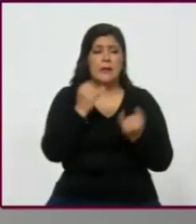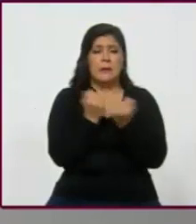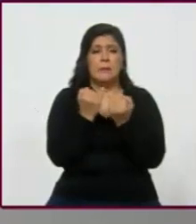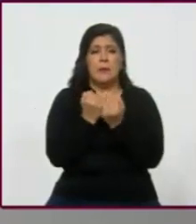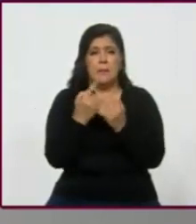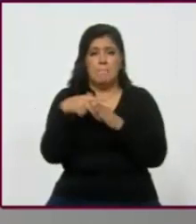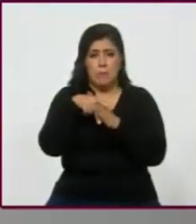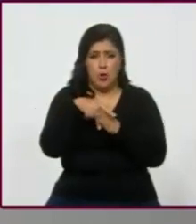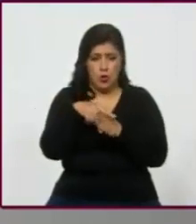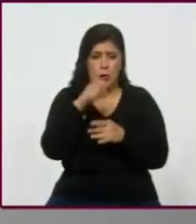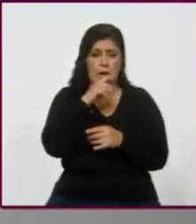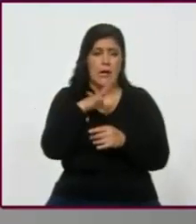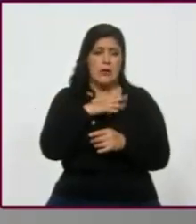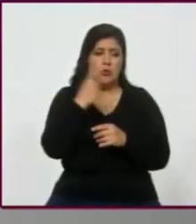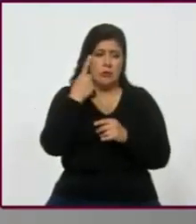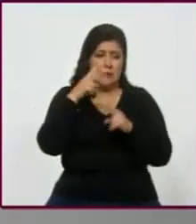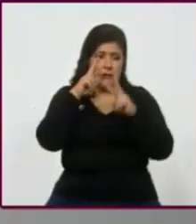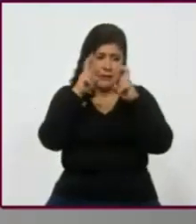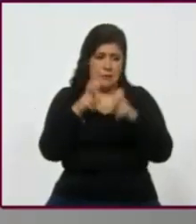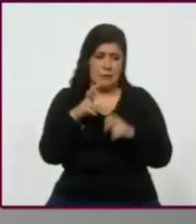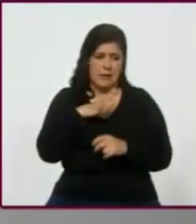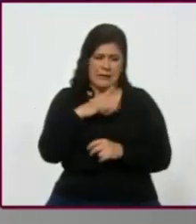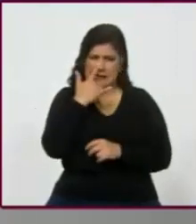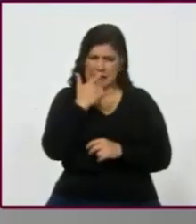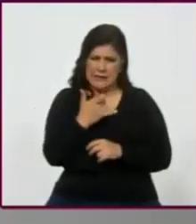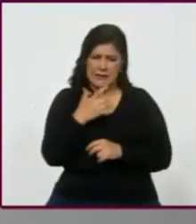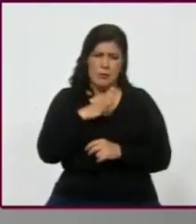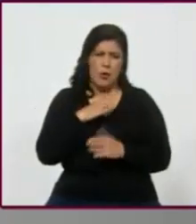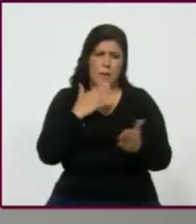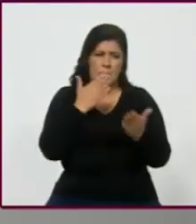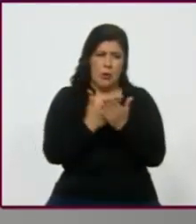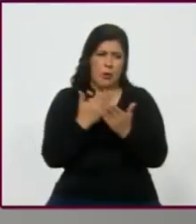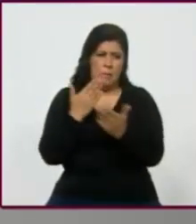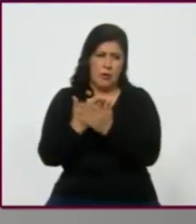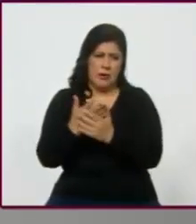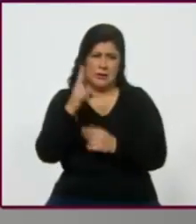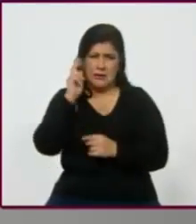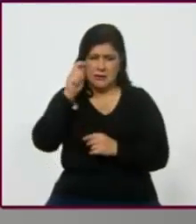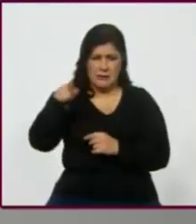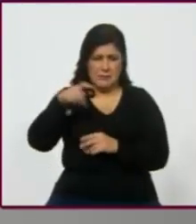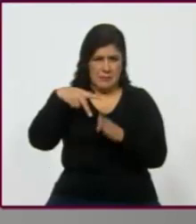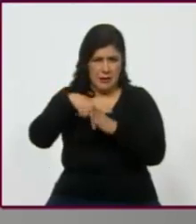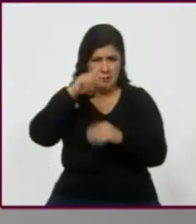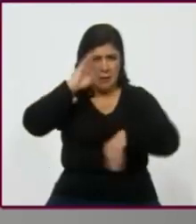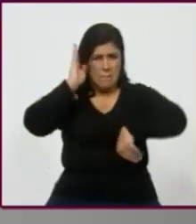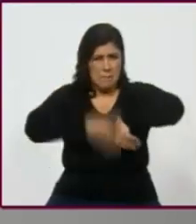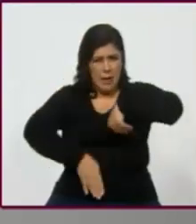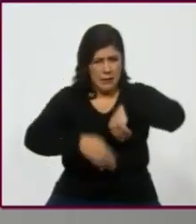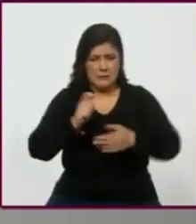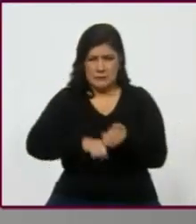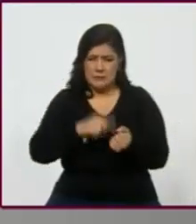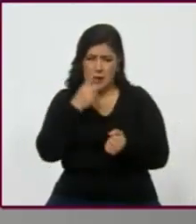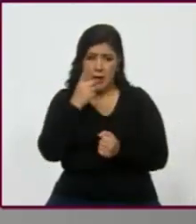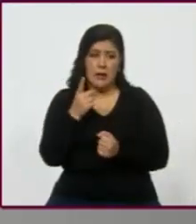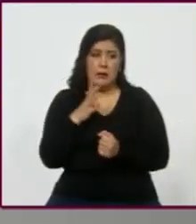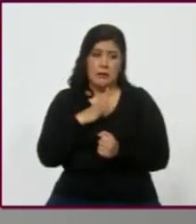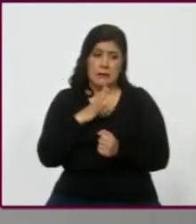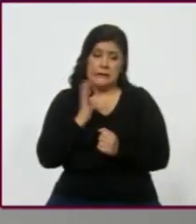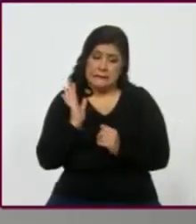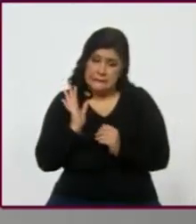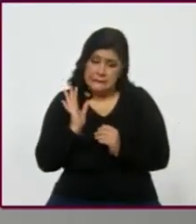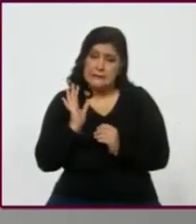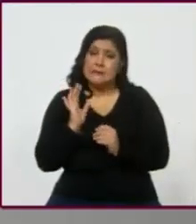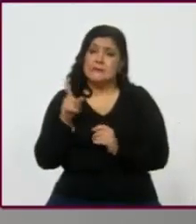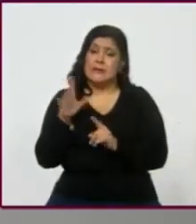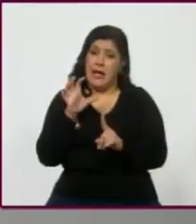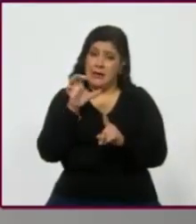hay un tema de... Está rarísimo, después de las propuestas que hizo el Bronco, de romper, de cortarte el brazo. llegar a cinco puntos... Está muy